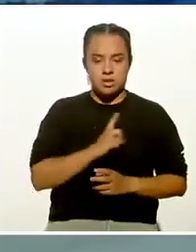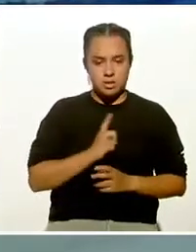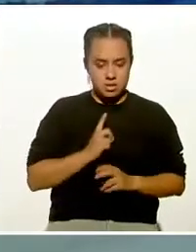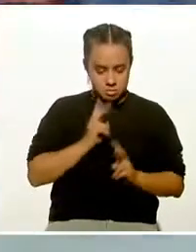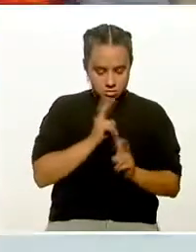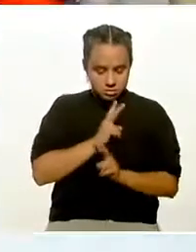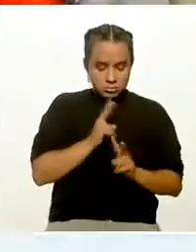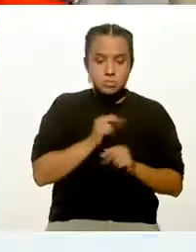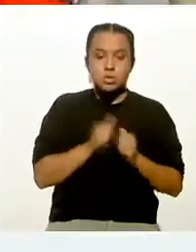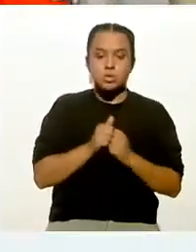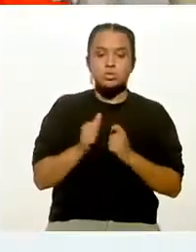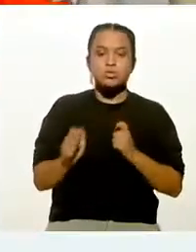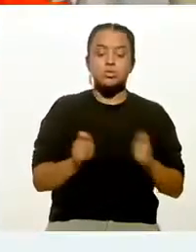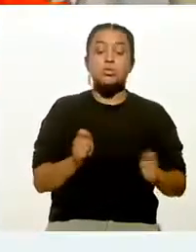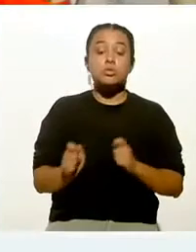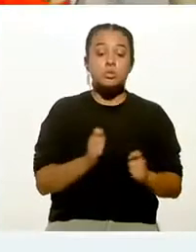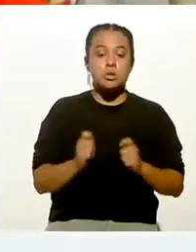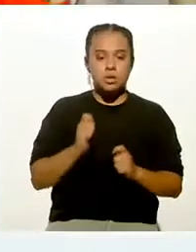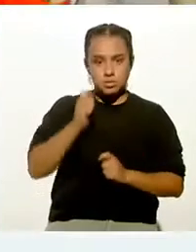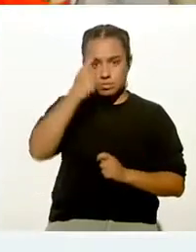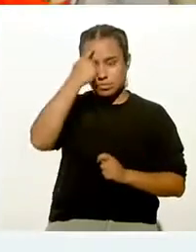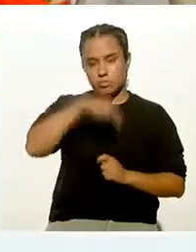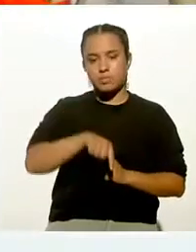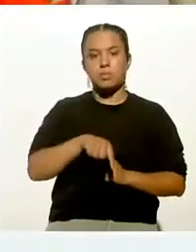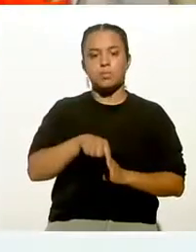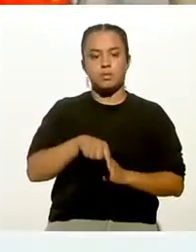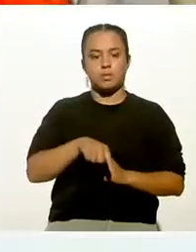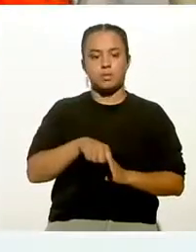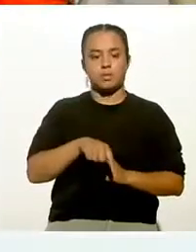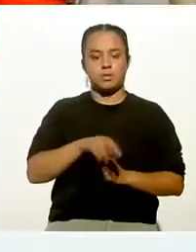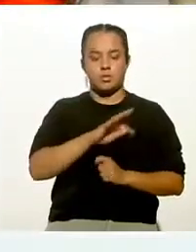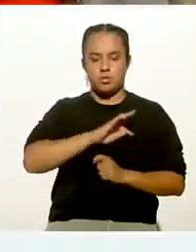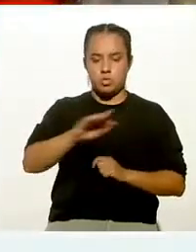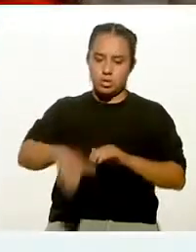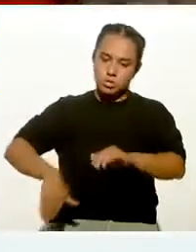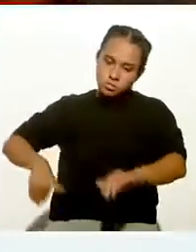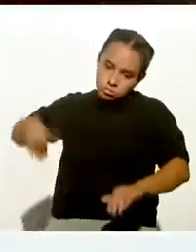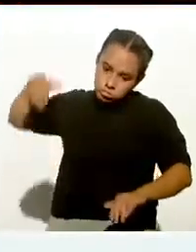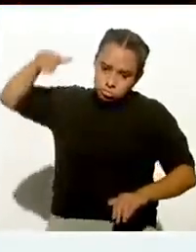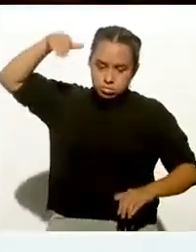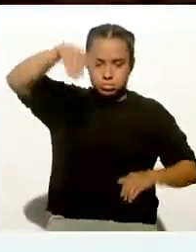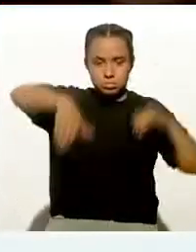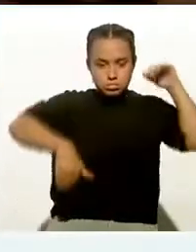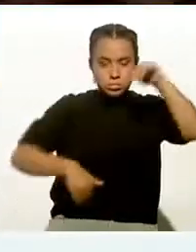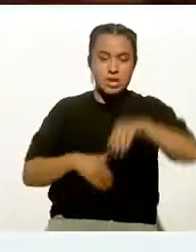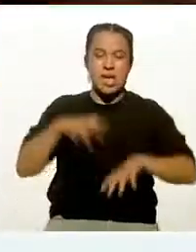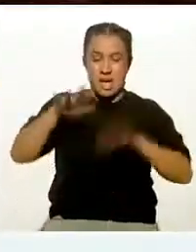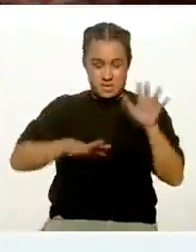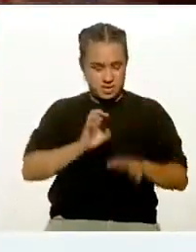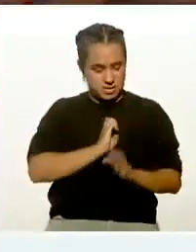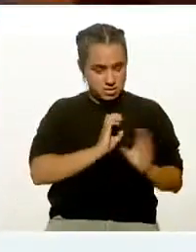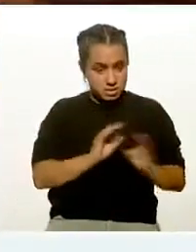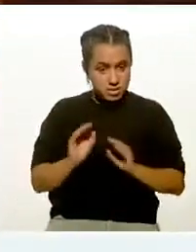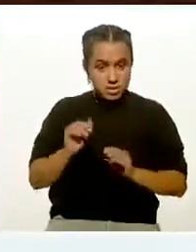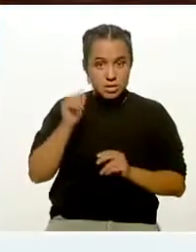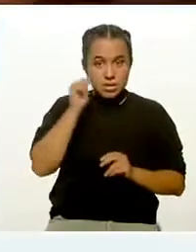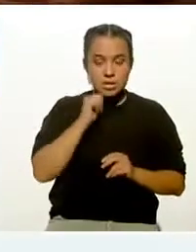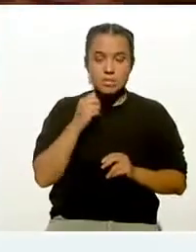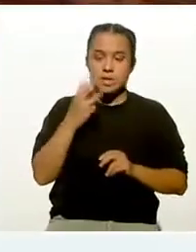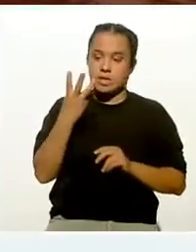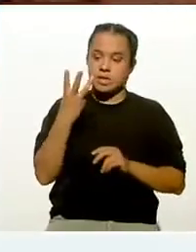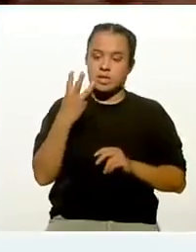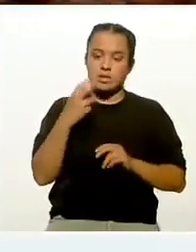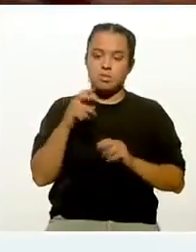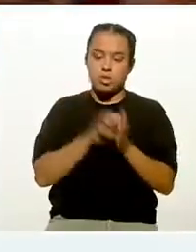controladas para llegar a dar brazadas. A veces cuando entrenamos pedimos tres brazadas por